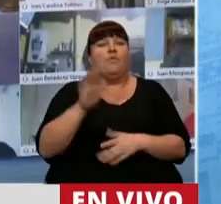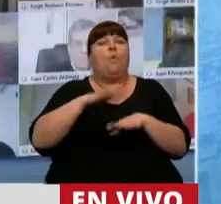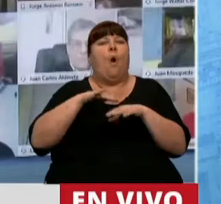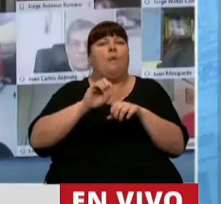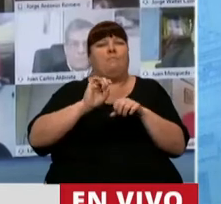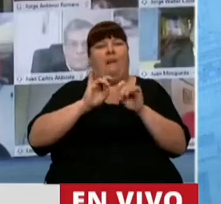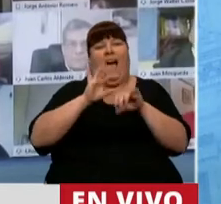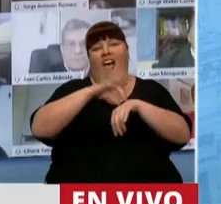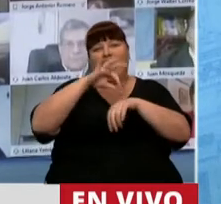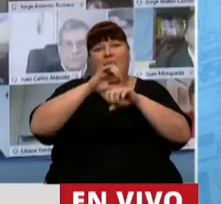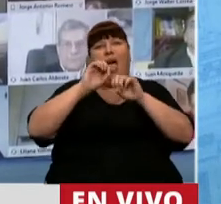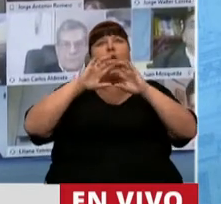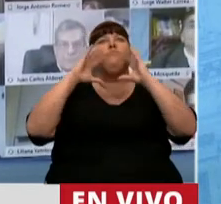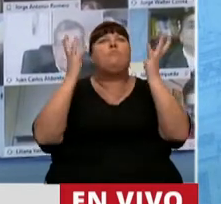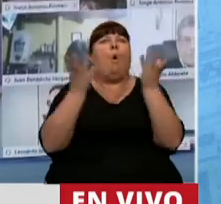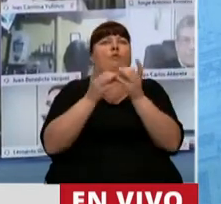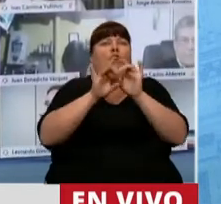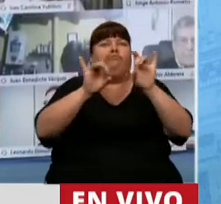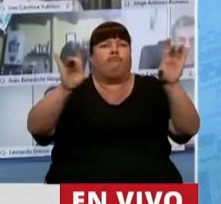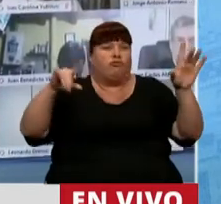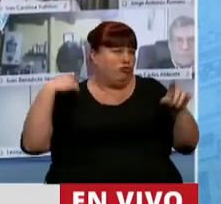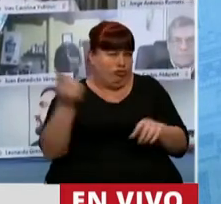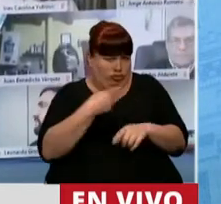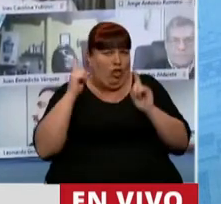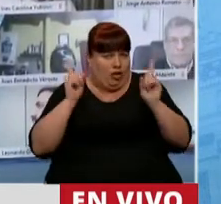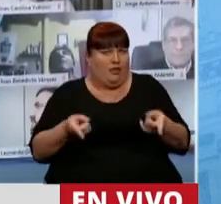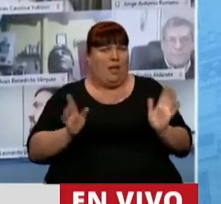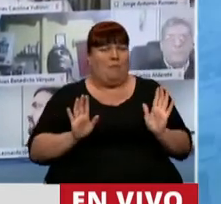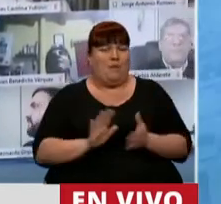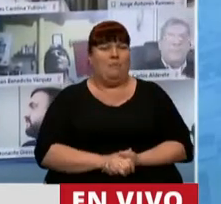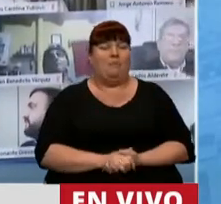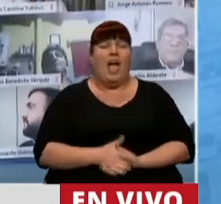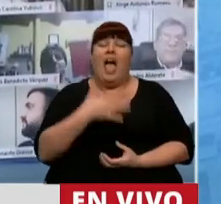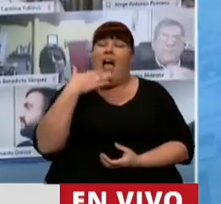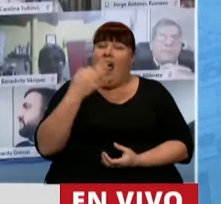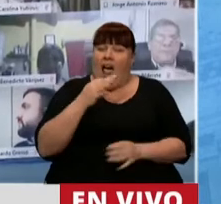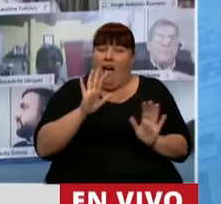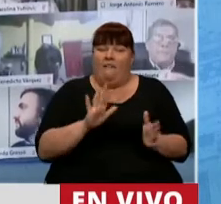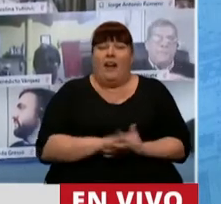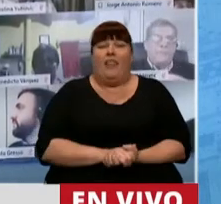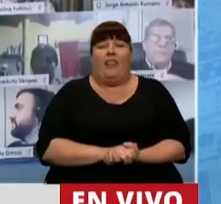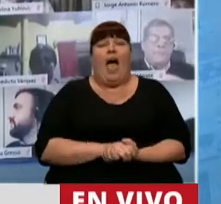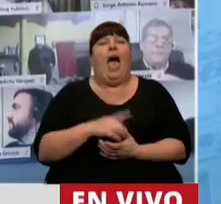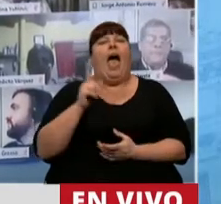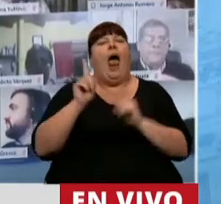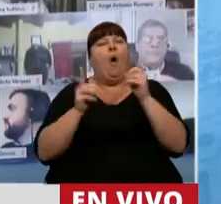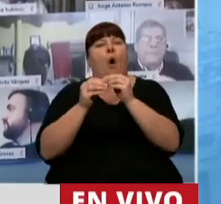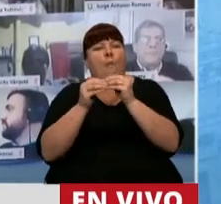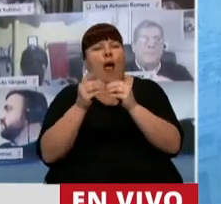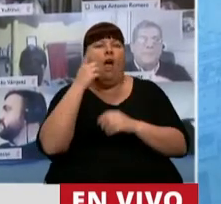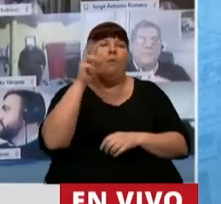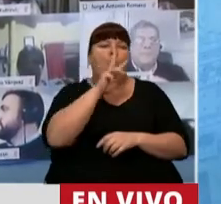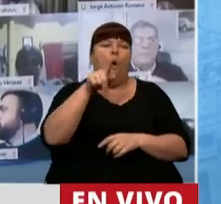esta enfermedad que afecta al planeta, que afecta al mundo, que nos afecta a todos. La verdad que algunas compañeras y